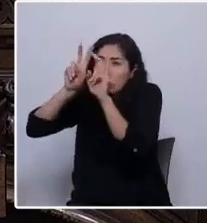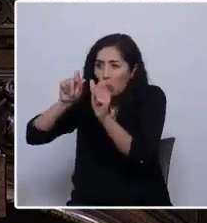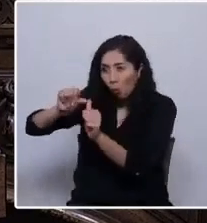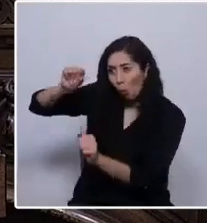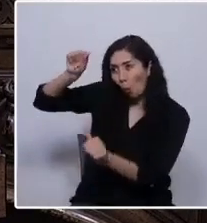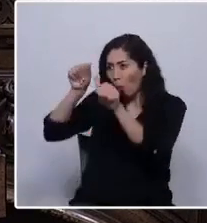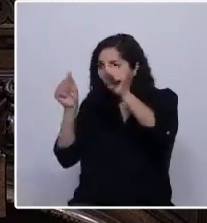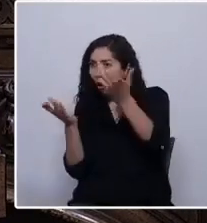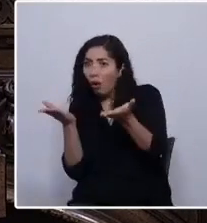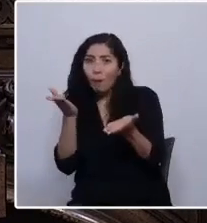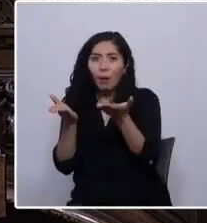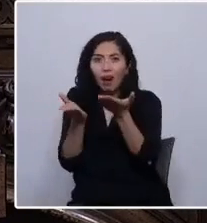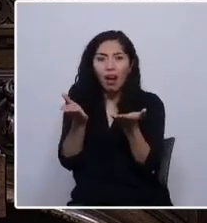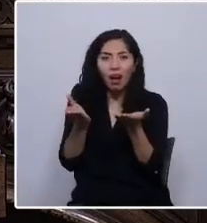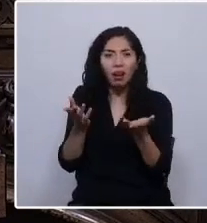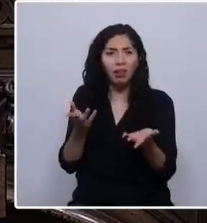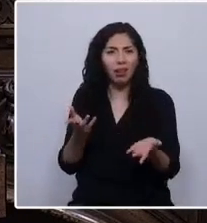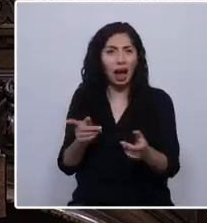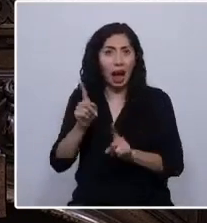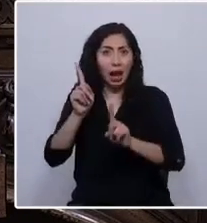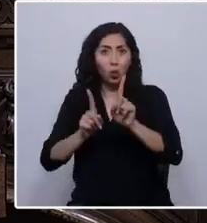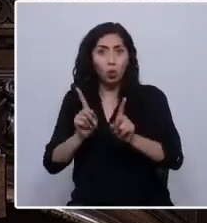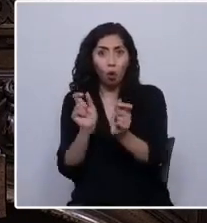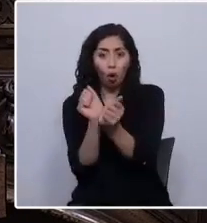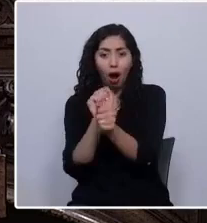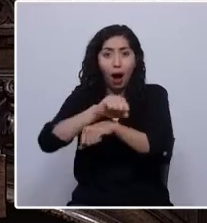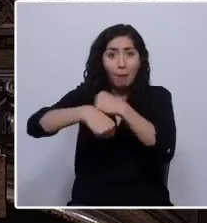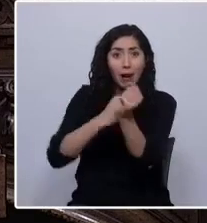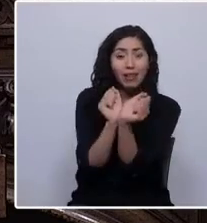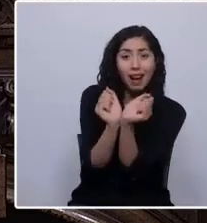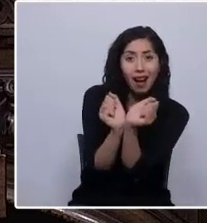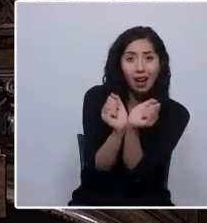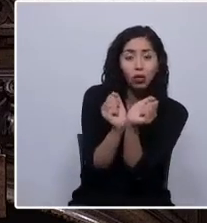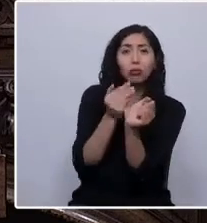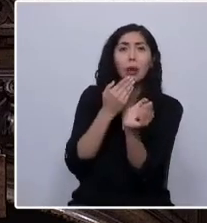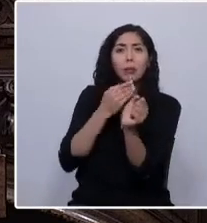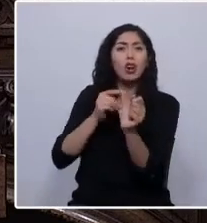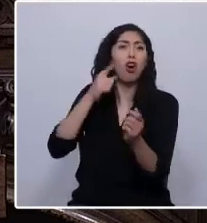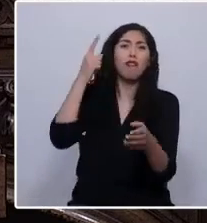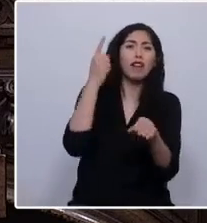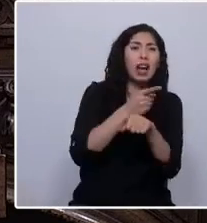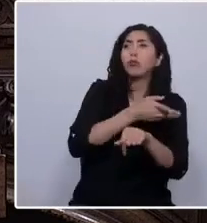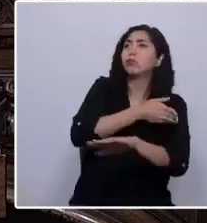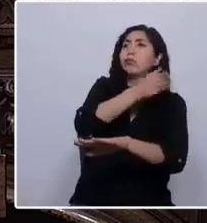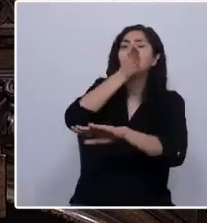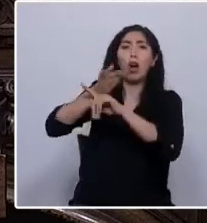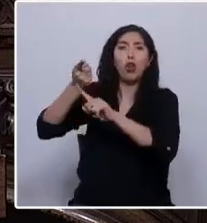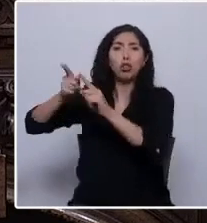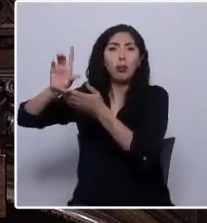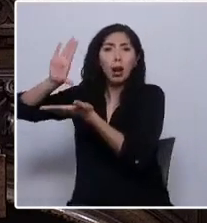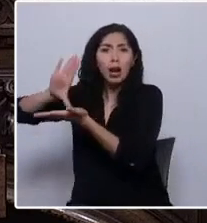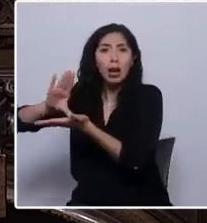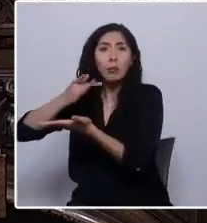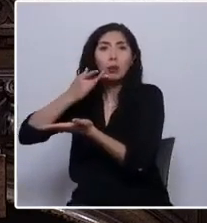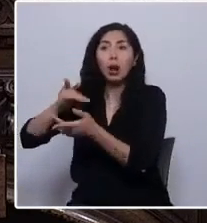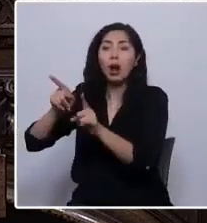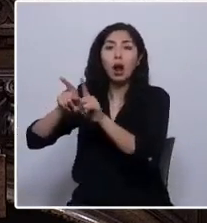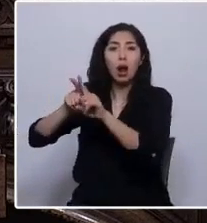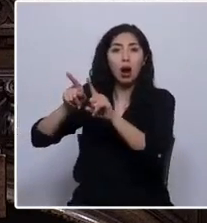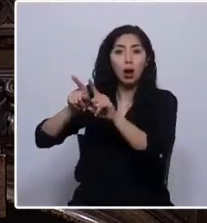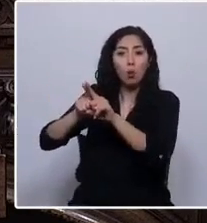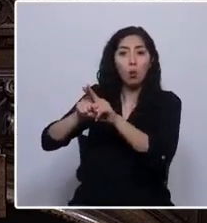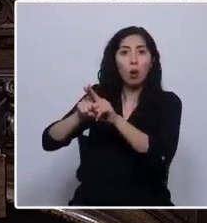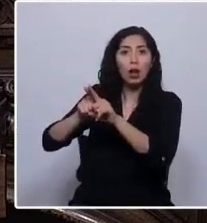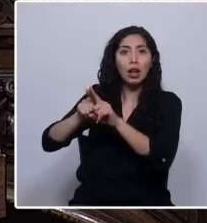comparados. Algunos fueron amarrados y obligados a cruzar el Atlántico para completar colecciones vivas de los llamados